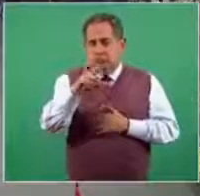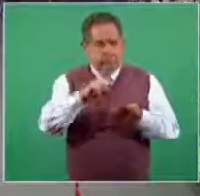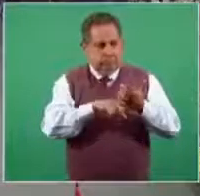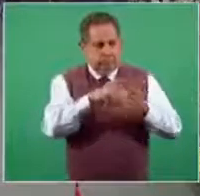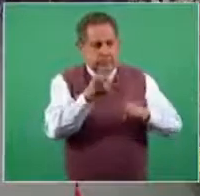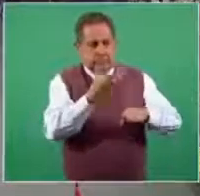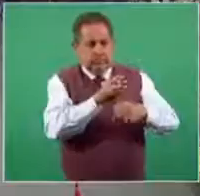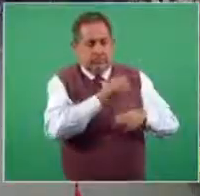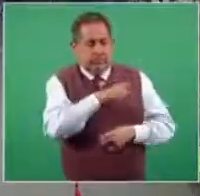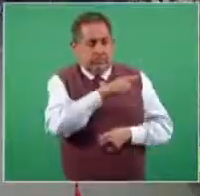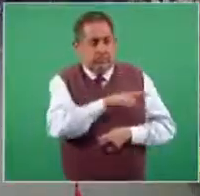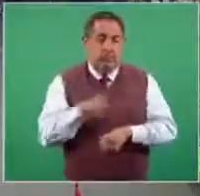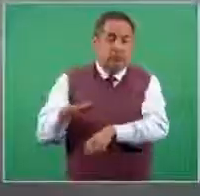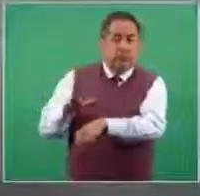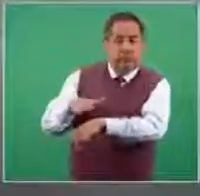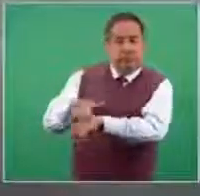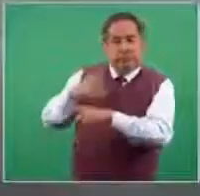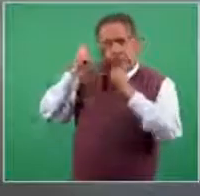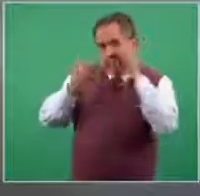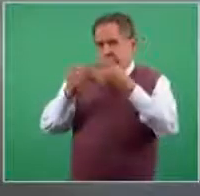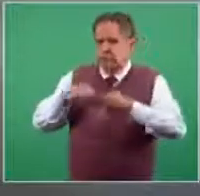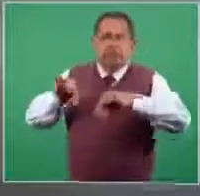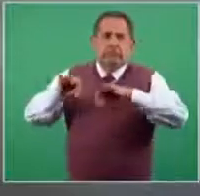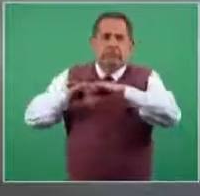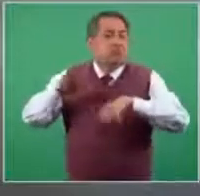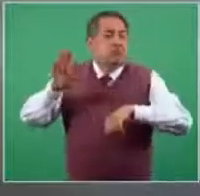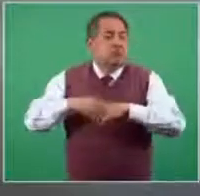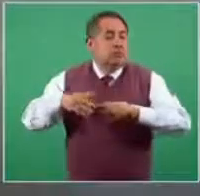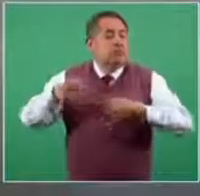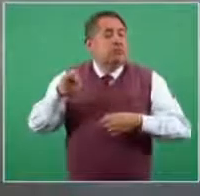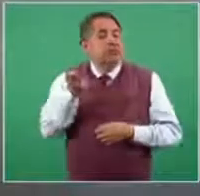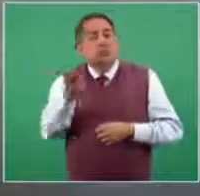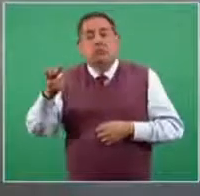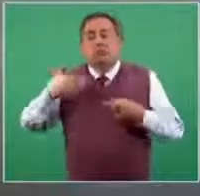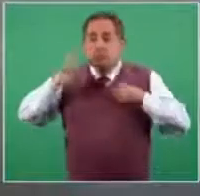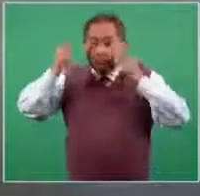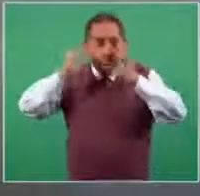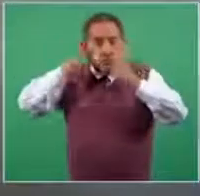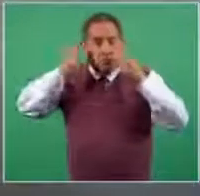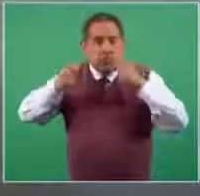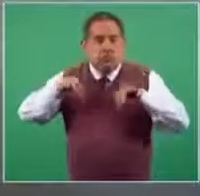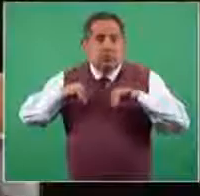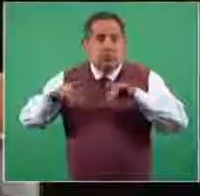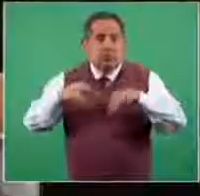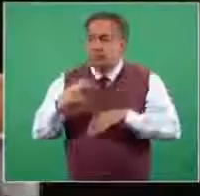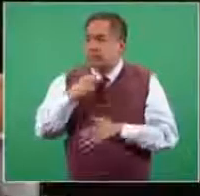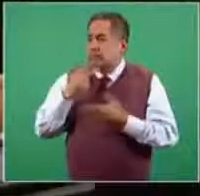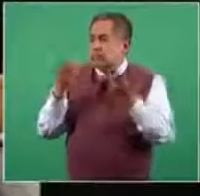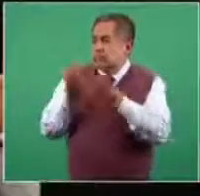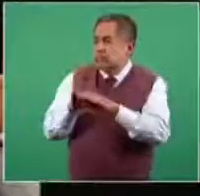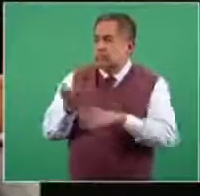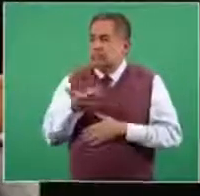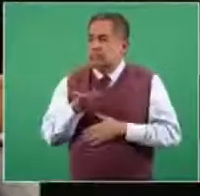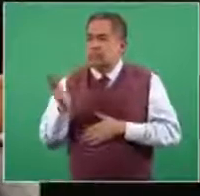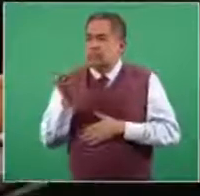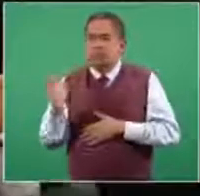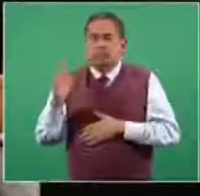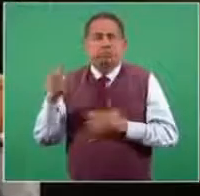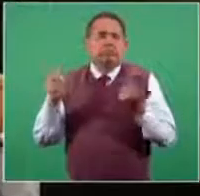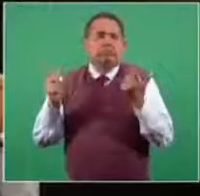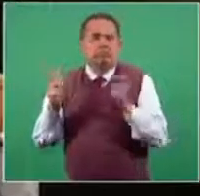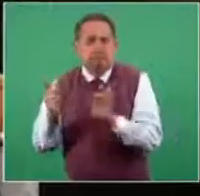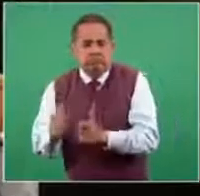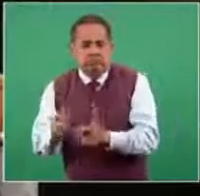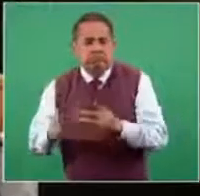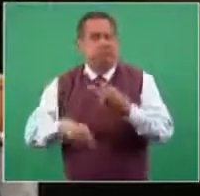turismo se considere una actividad esencial, porque se están perdiendo miles de empleos directos, indirectos, y con las cuestiones de